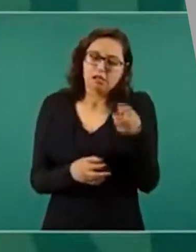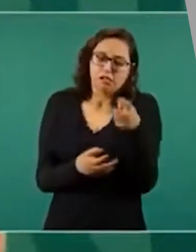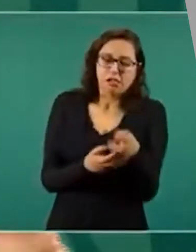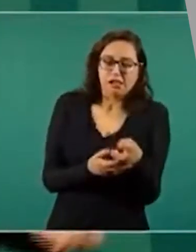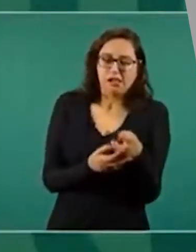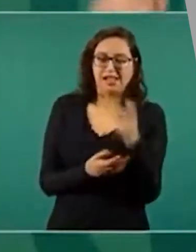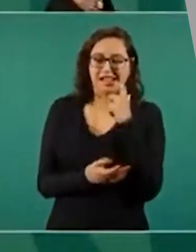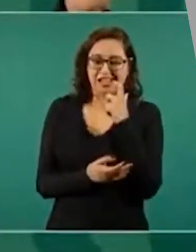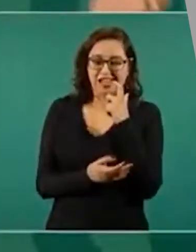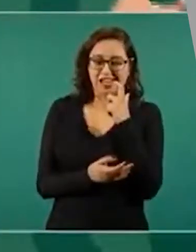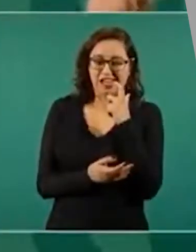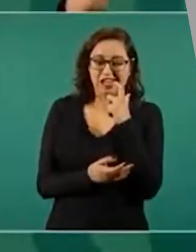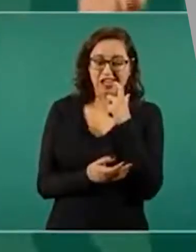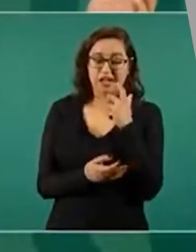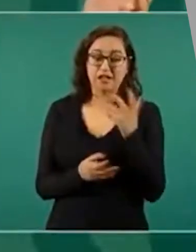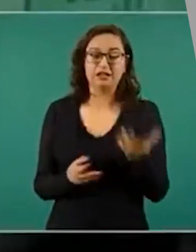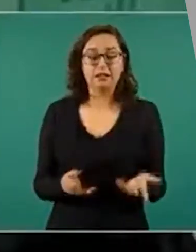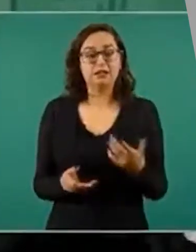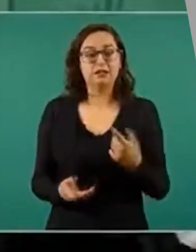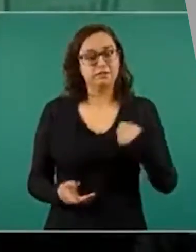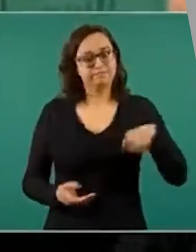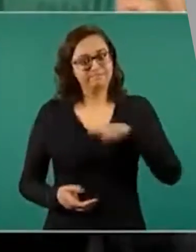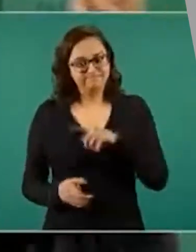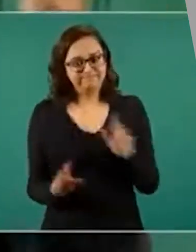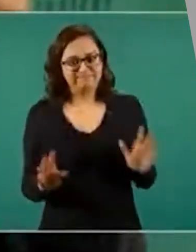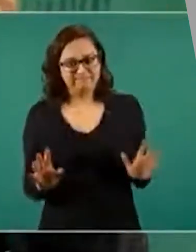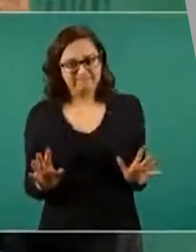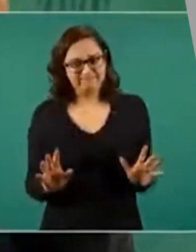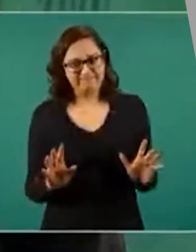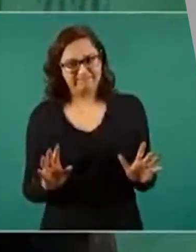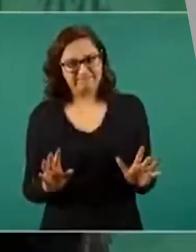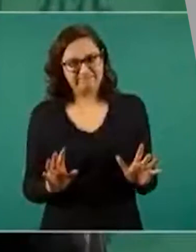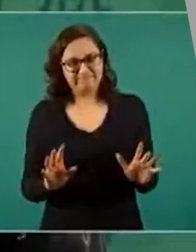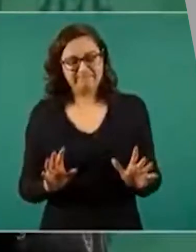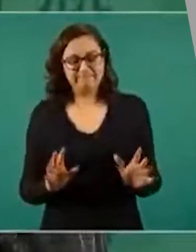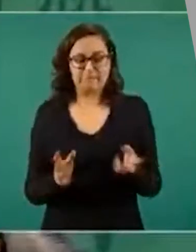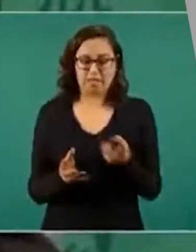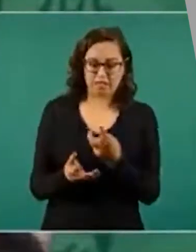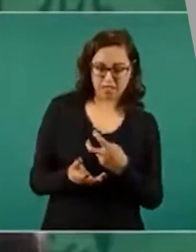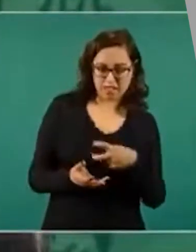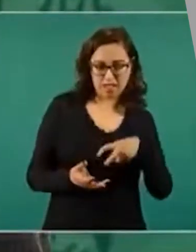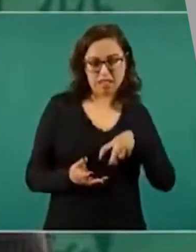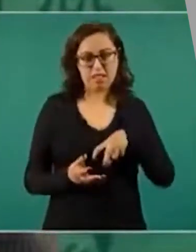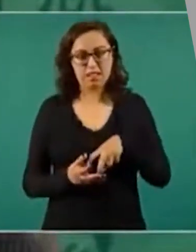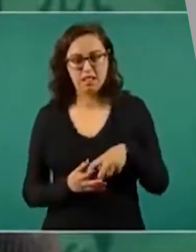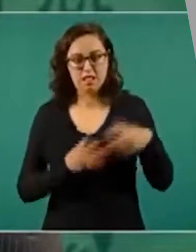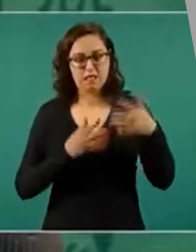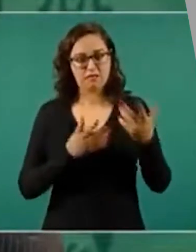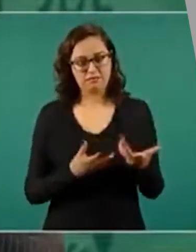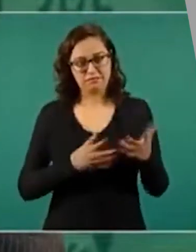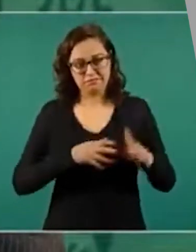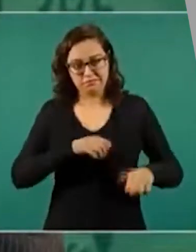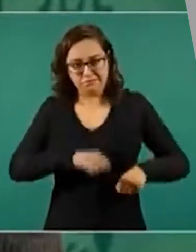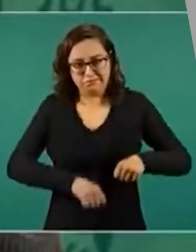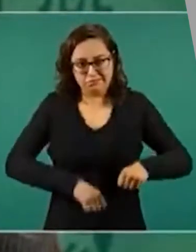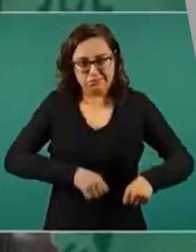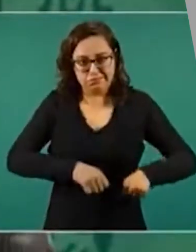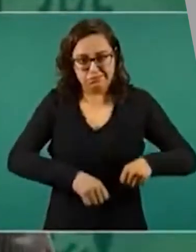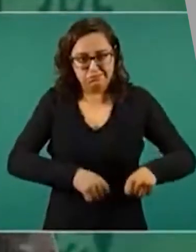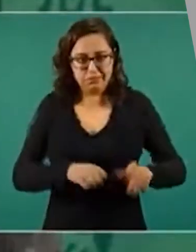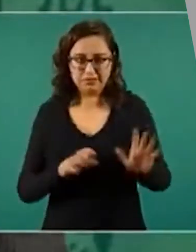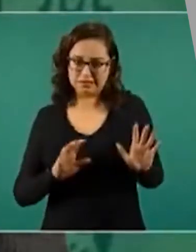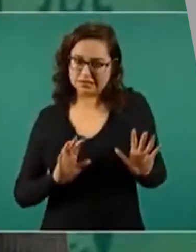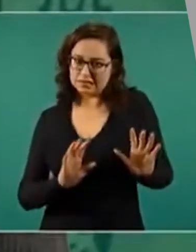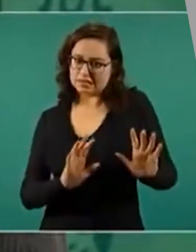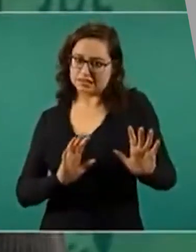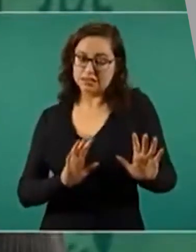Y ya lo paramos, pero hay que estarlo empujando para que camine. Y todos